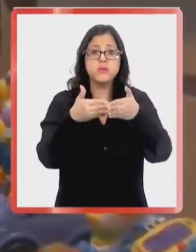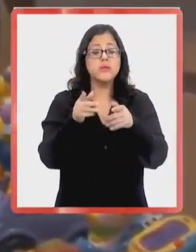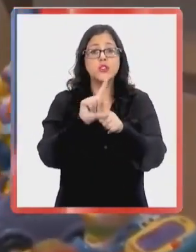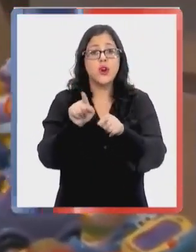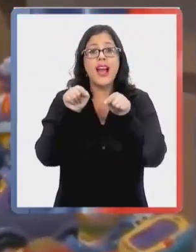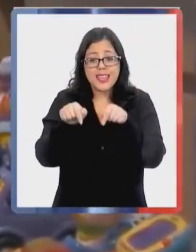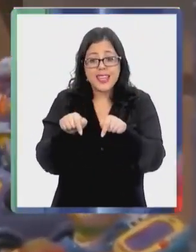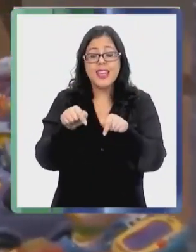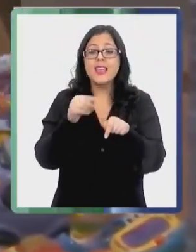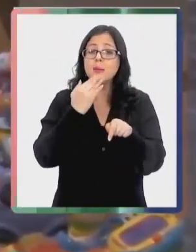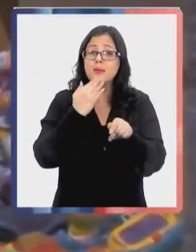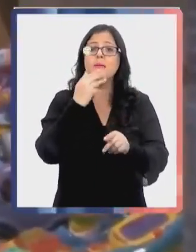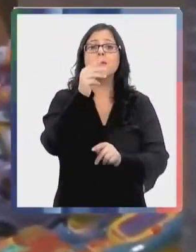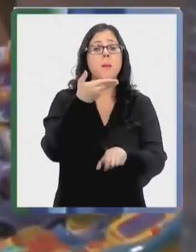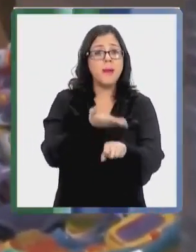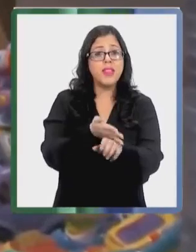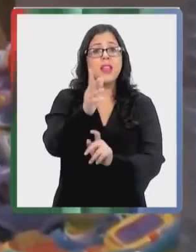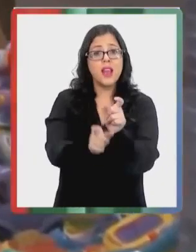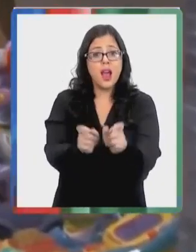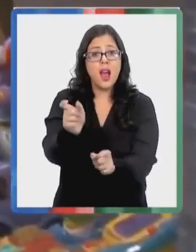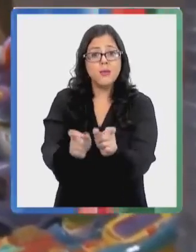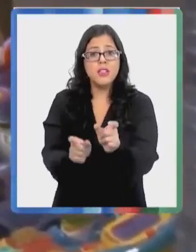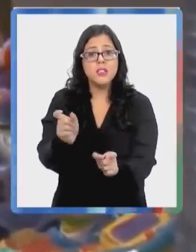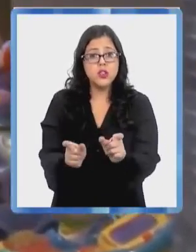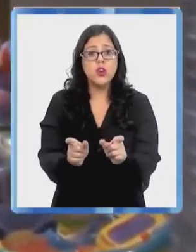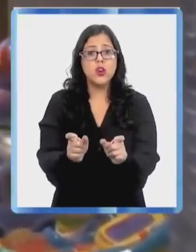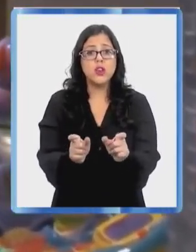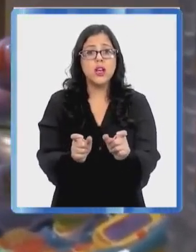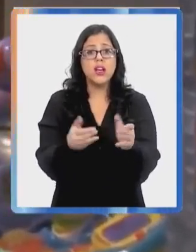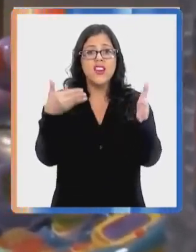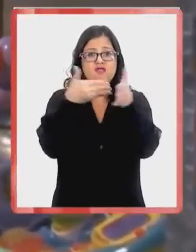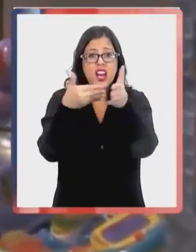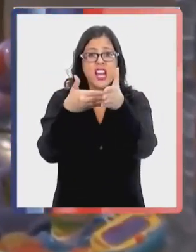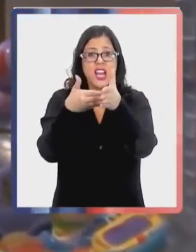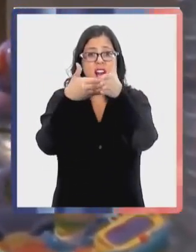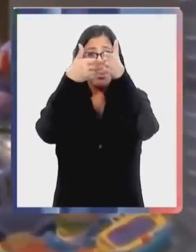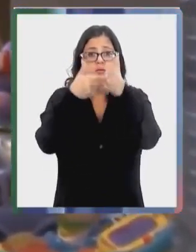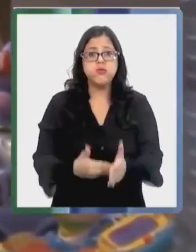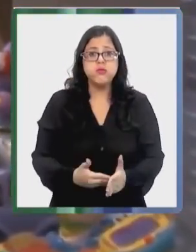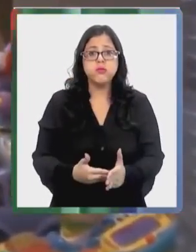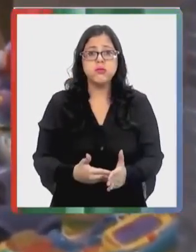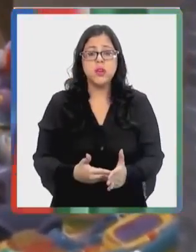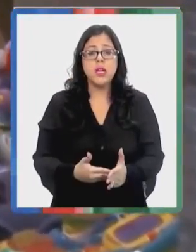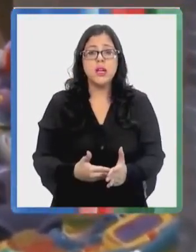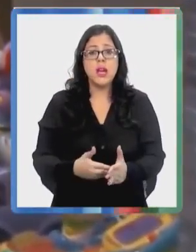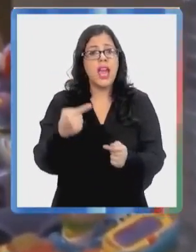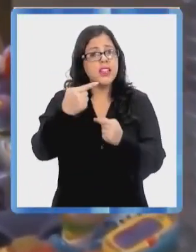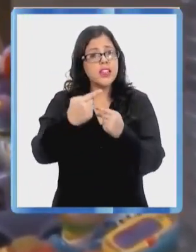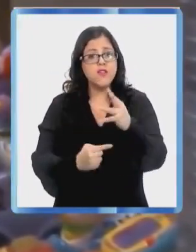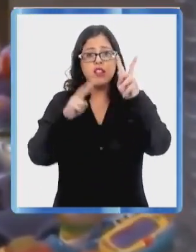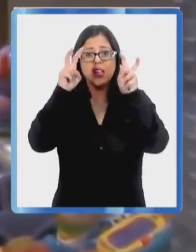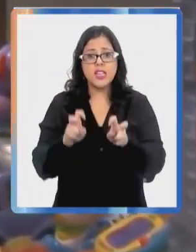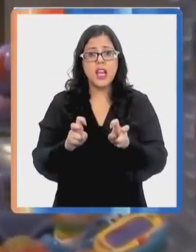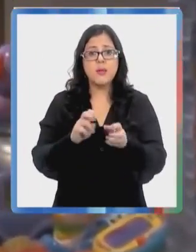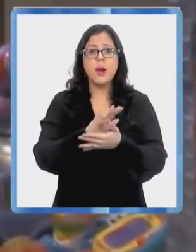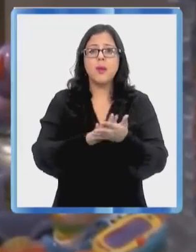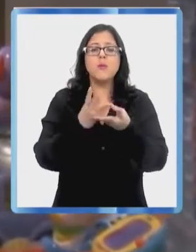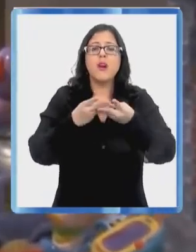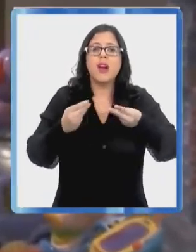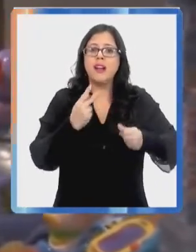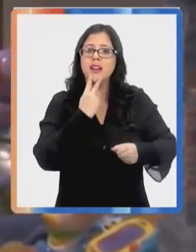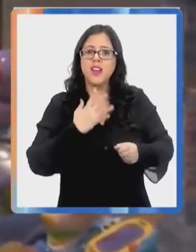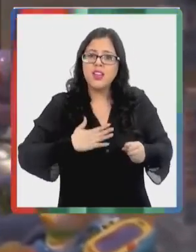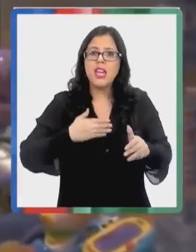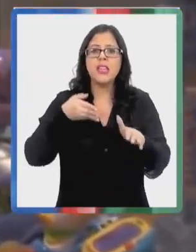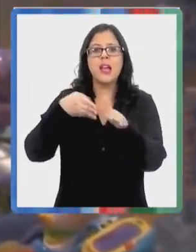sino que acá también el llamado es a que la sociedad baje ciertas barreras, ¿cierto?, en todos los ámbitos, en calidad